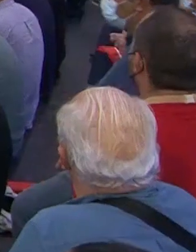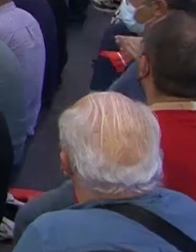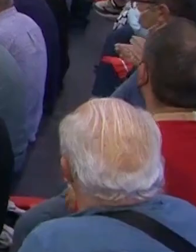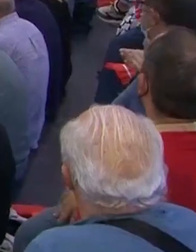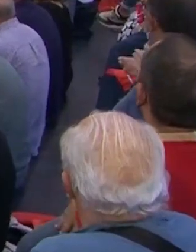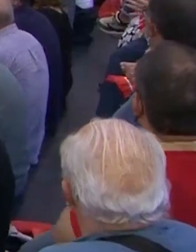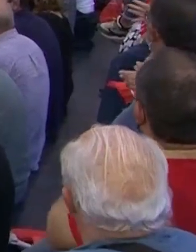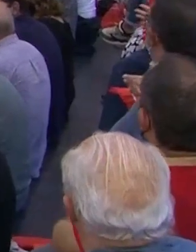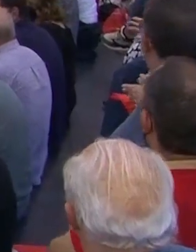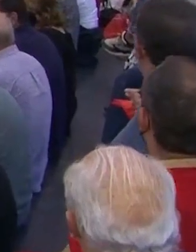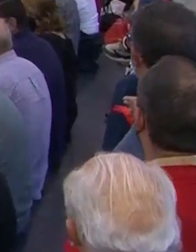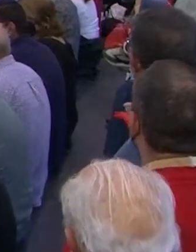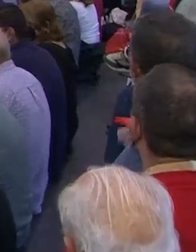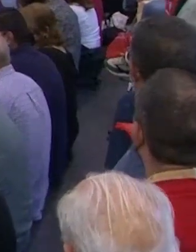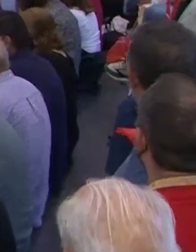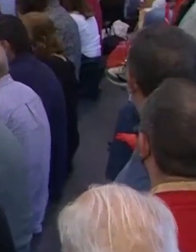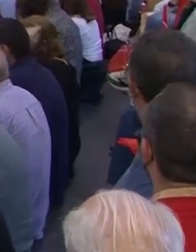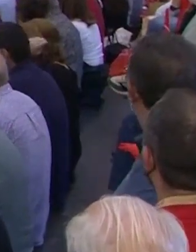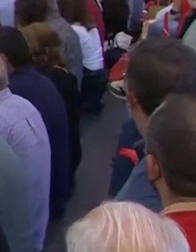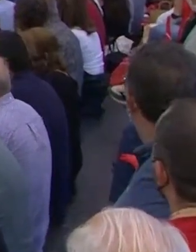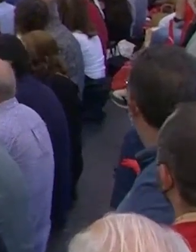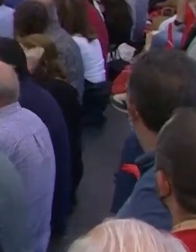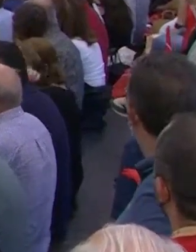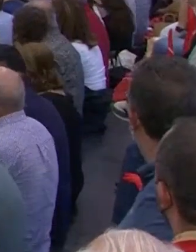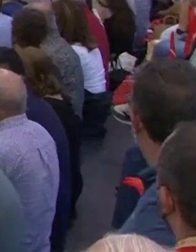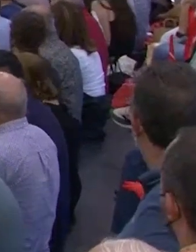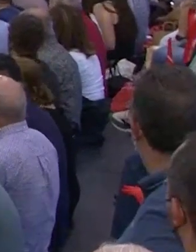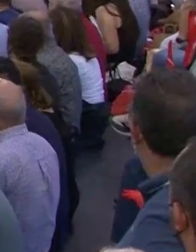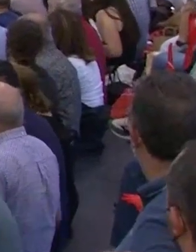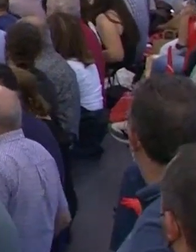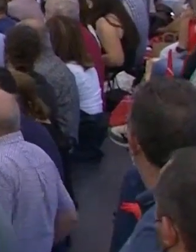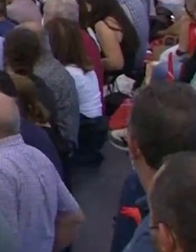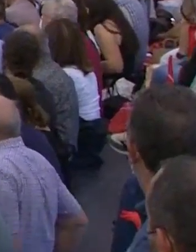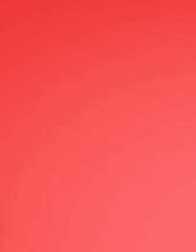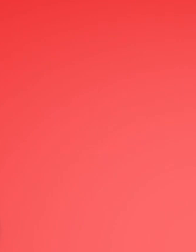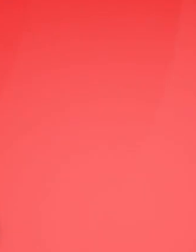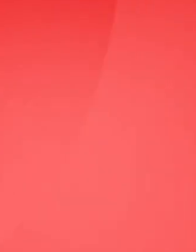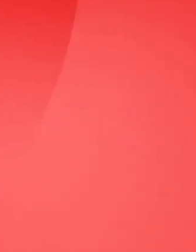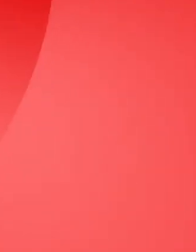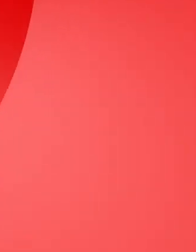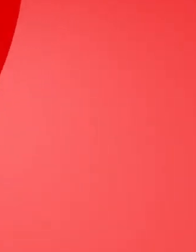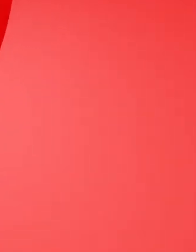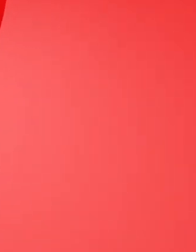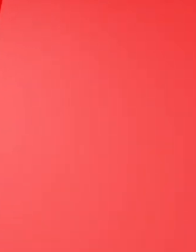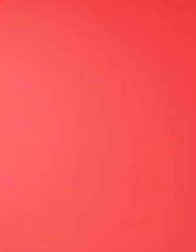es un partido imprescindible para la prosperidad de España, para nuestro propio futuro como nación.